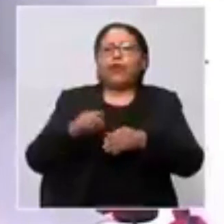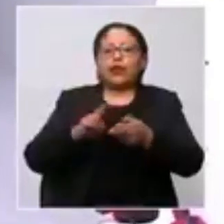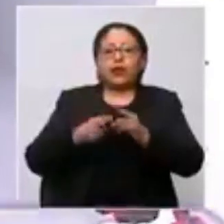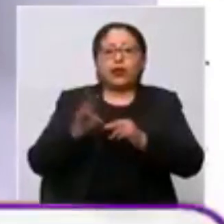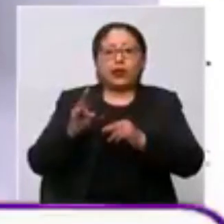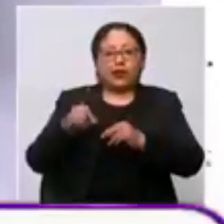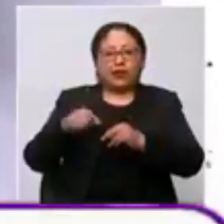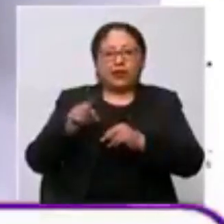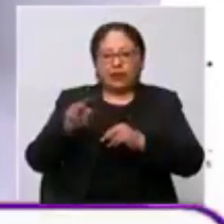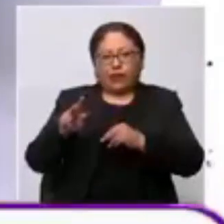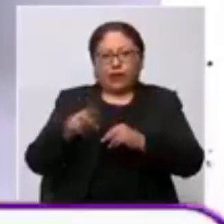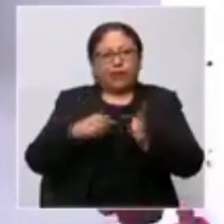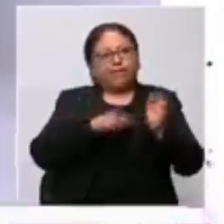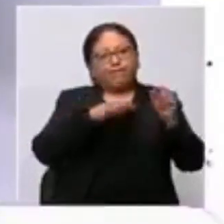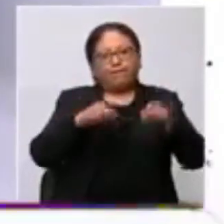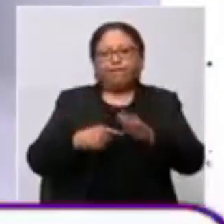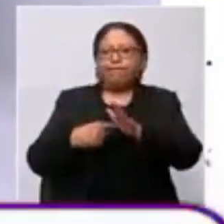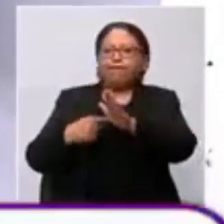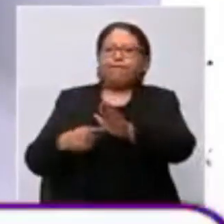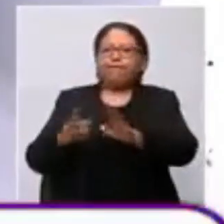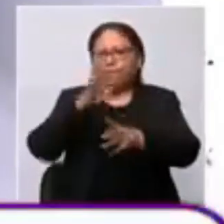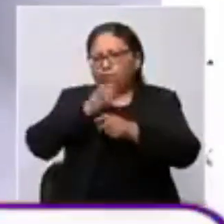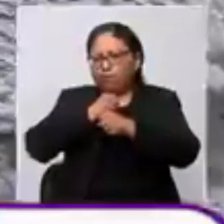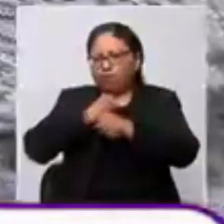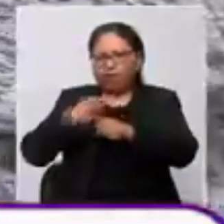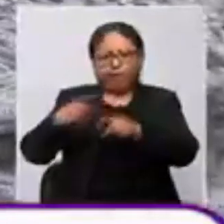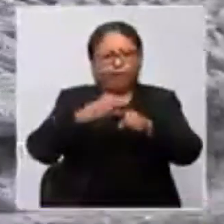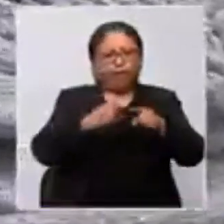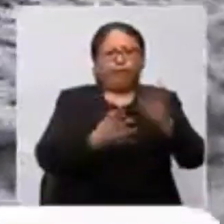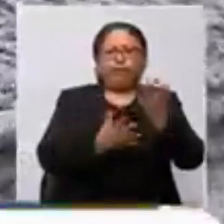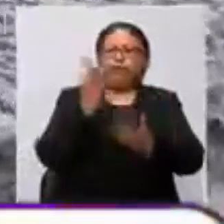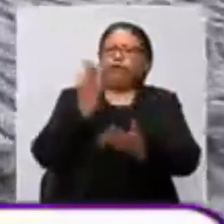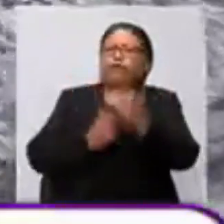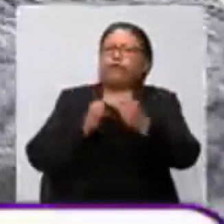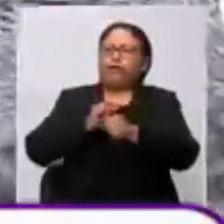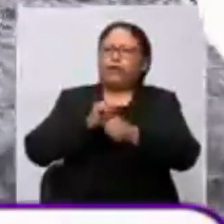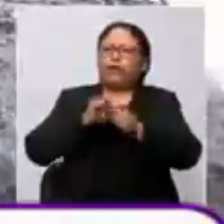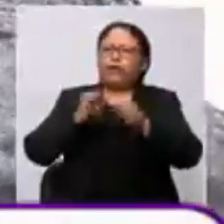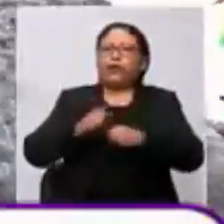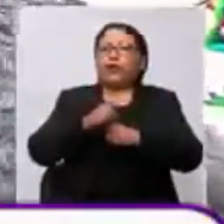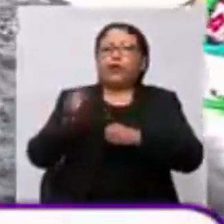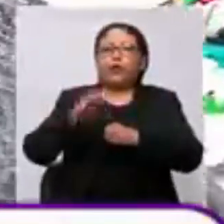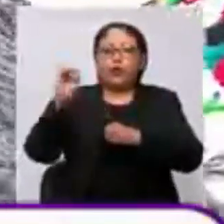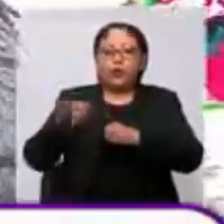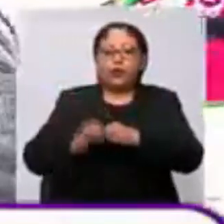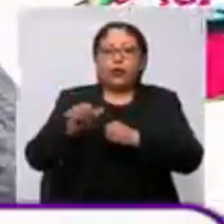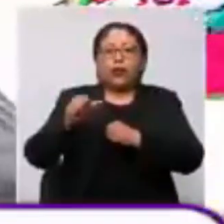Estoy viniendo a mostrarles productos alpacas hechos a mano, entonces si es 100% alpaca,